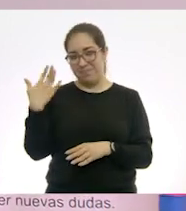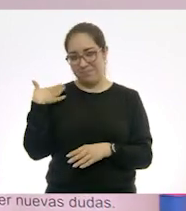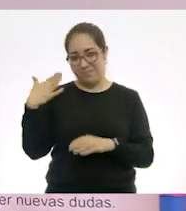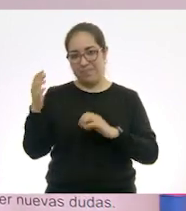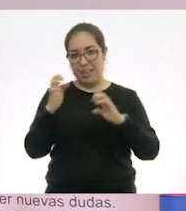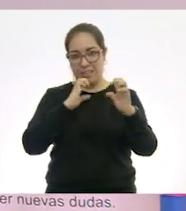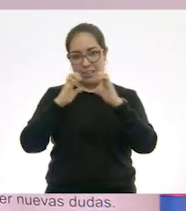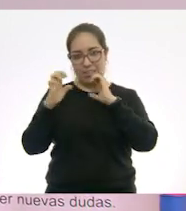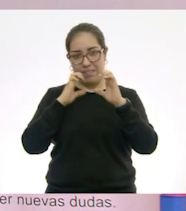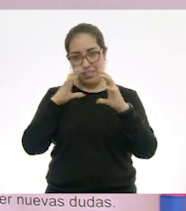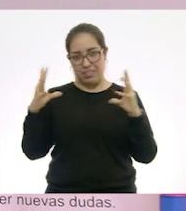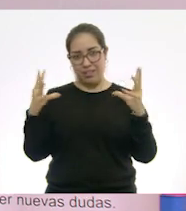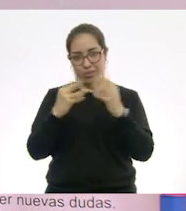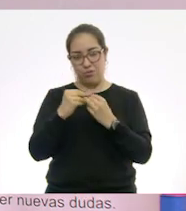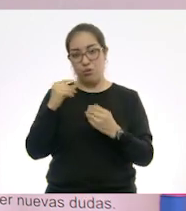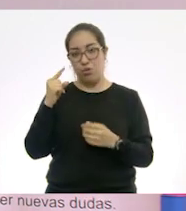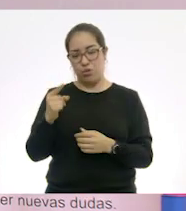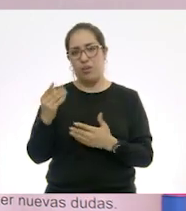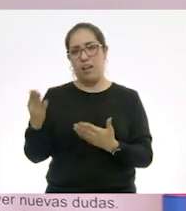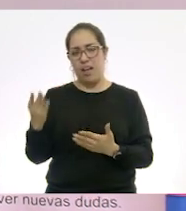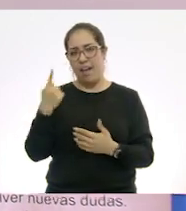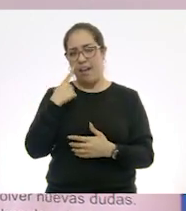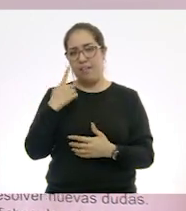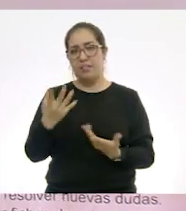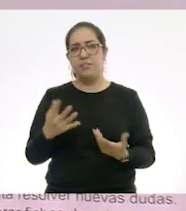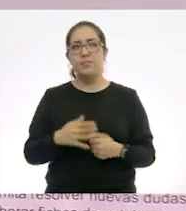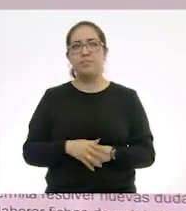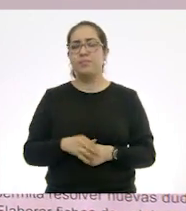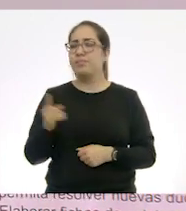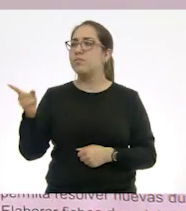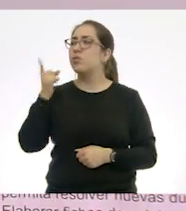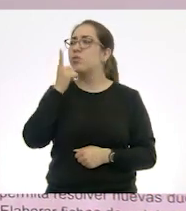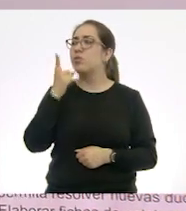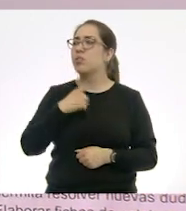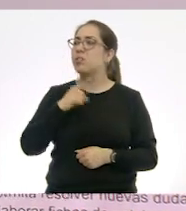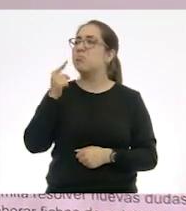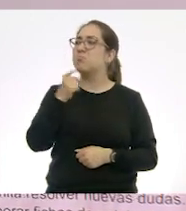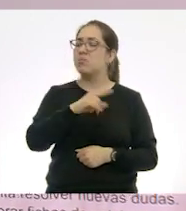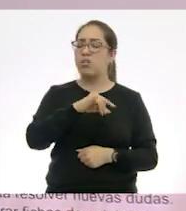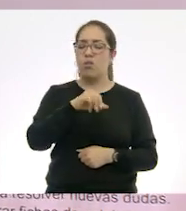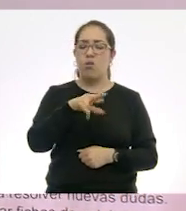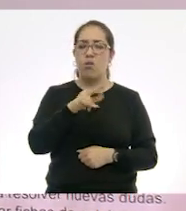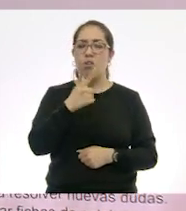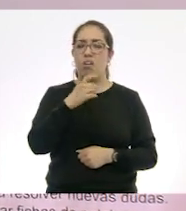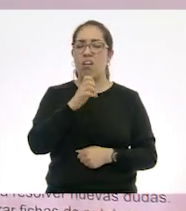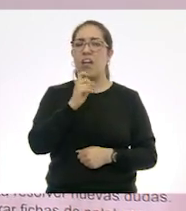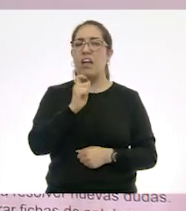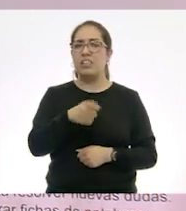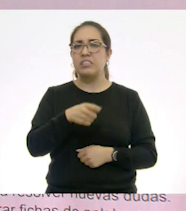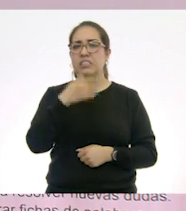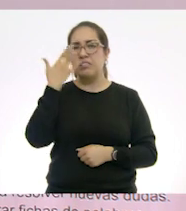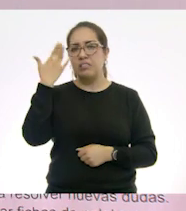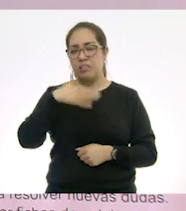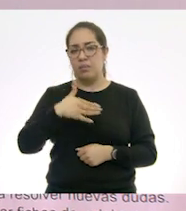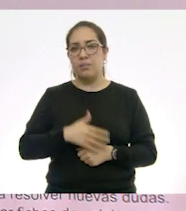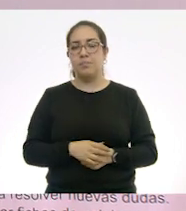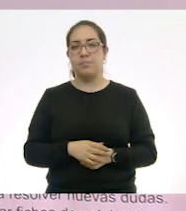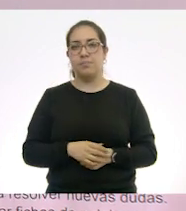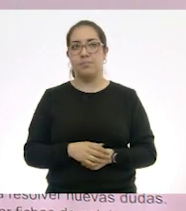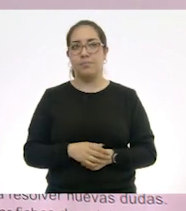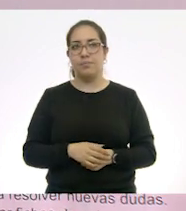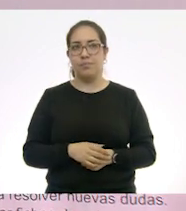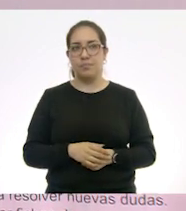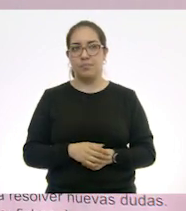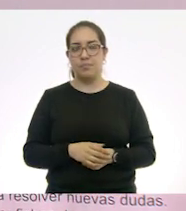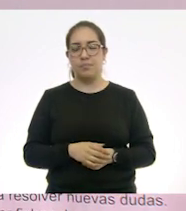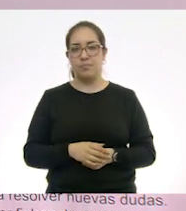que tuvimos con él, ¿sí? Adelante. Entonces, ¿me puedes decir qué es lo que sabe Jorge? Jorge, me lo pasas, por favor. Sí. Ah,